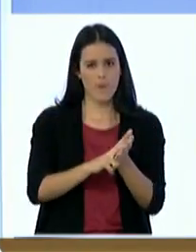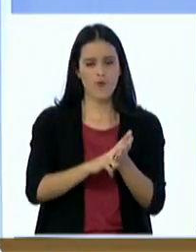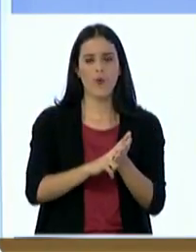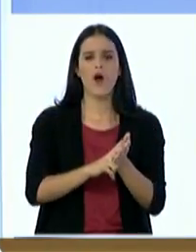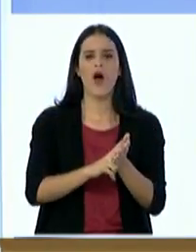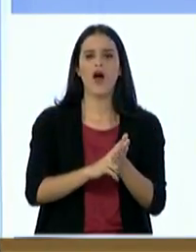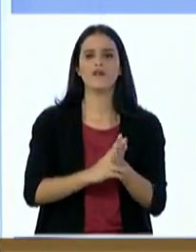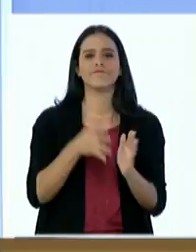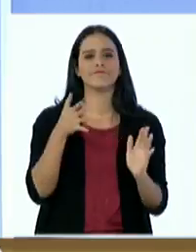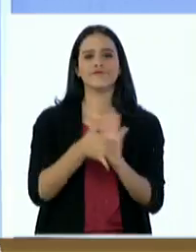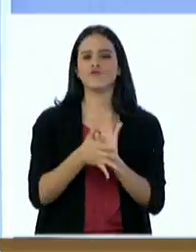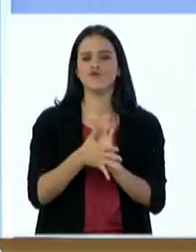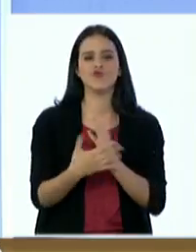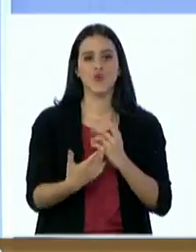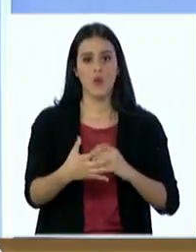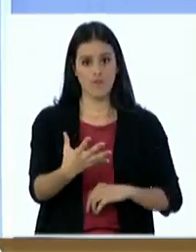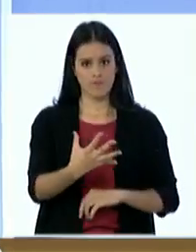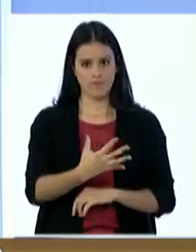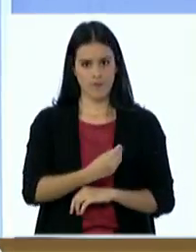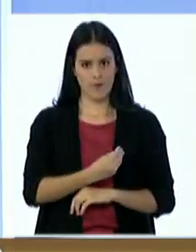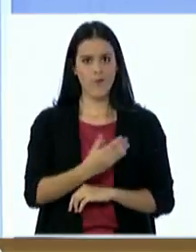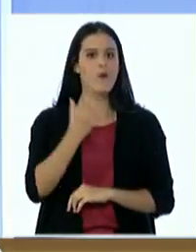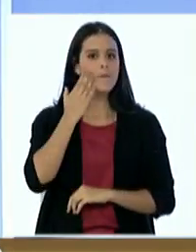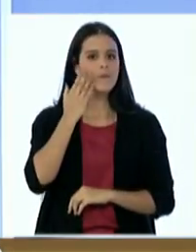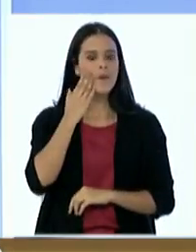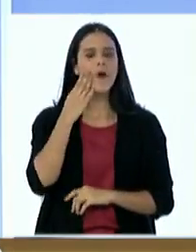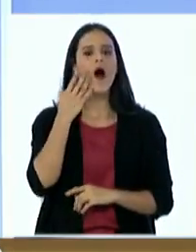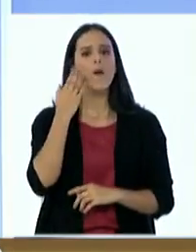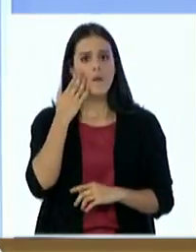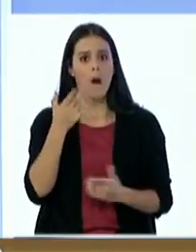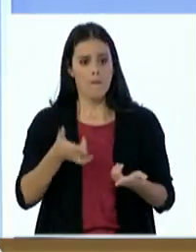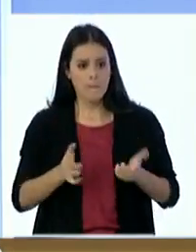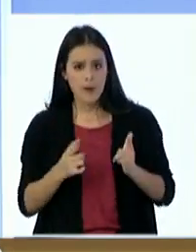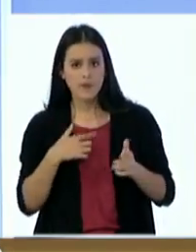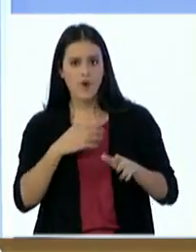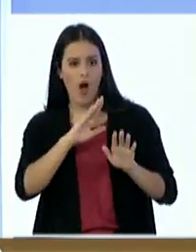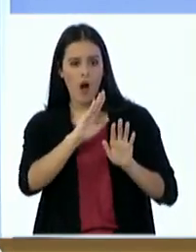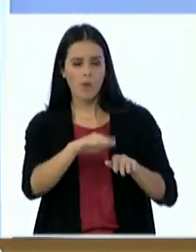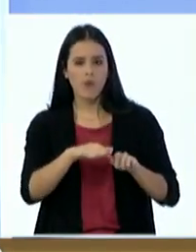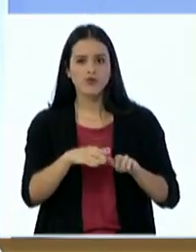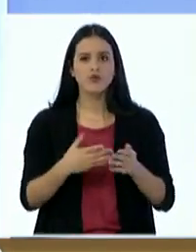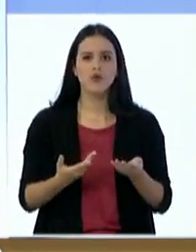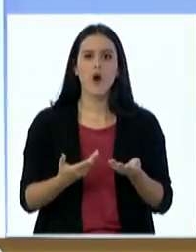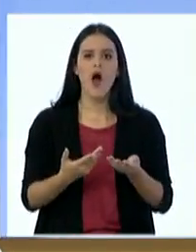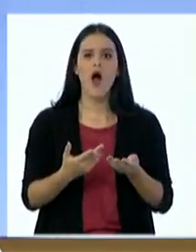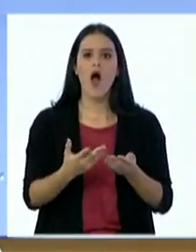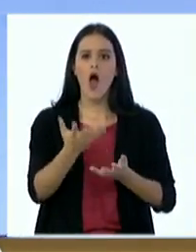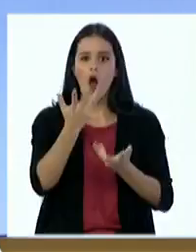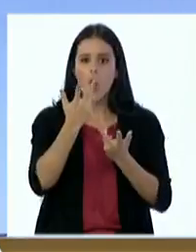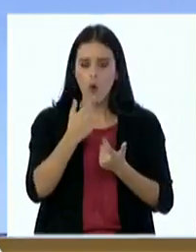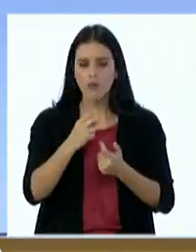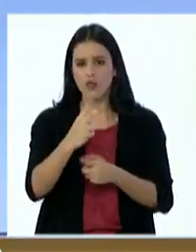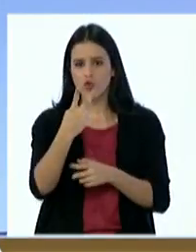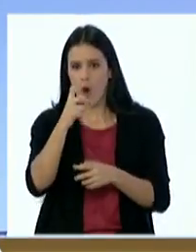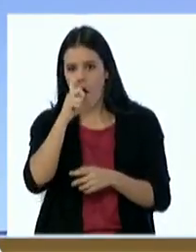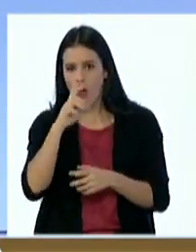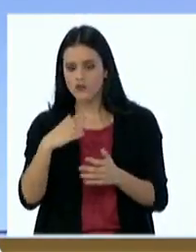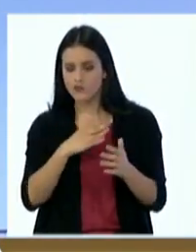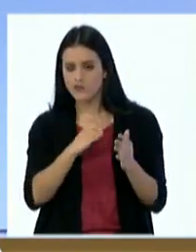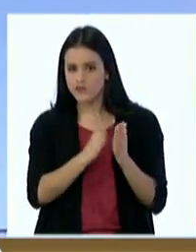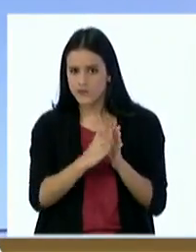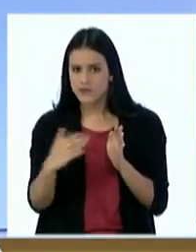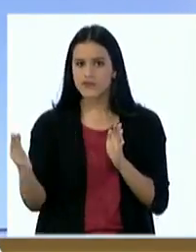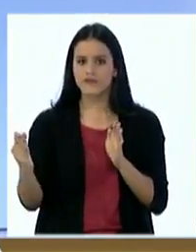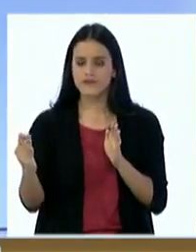sobre la lactancia y los permisos que puede tener la madre para complementar su alimentación hasta los dos años estos permisos que tienen y cómo hacer la